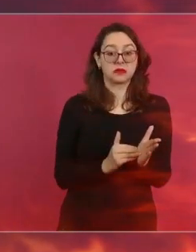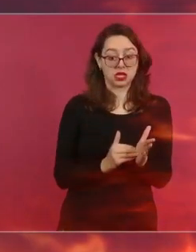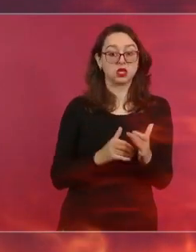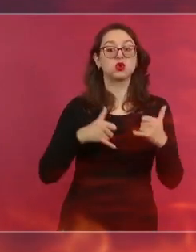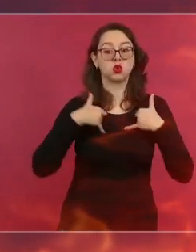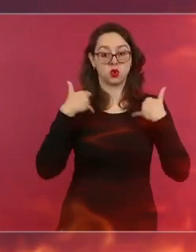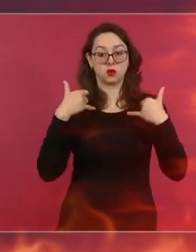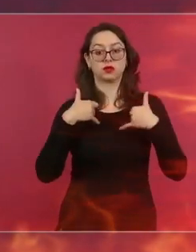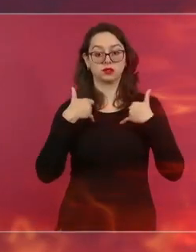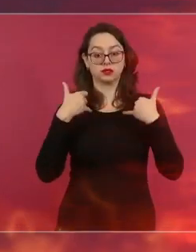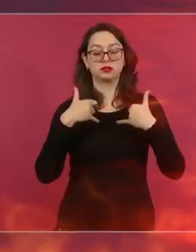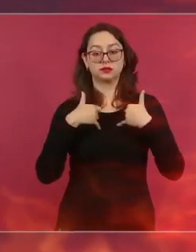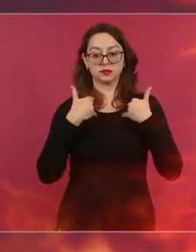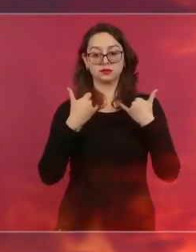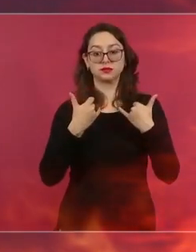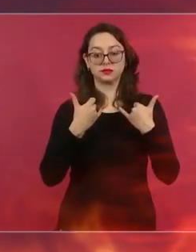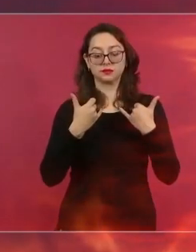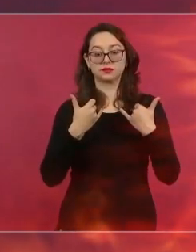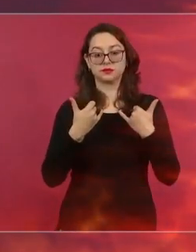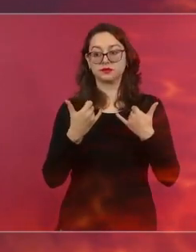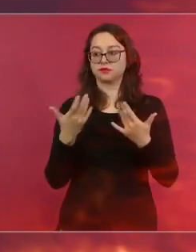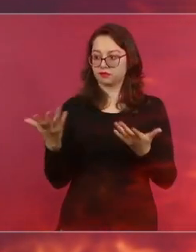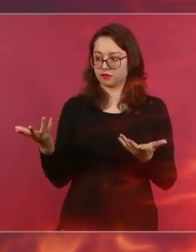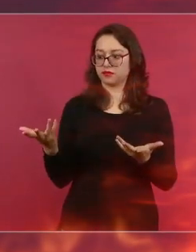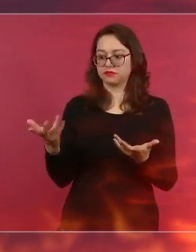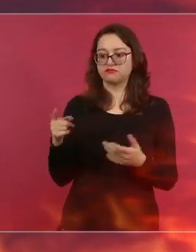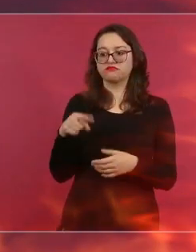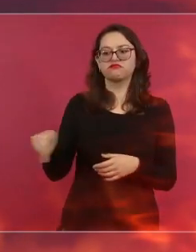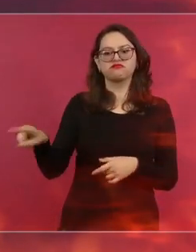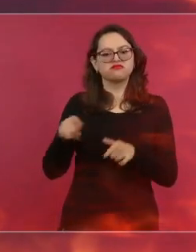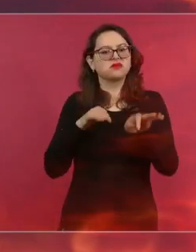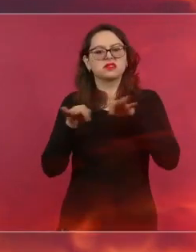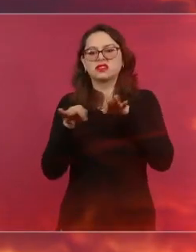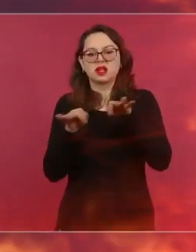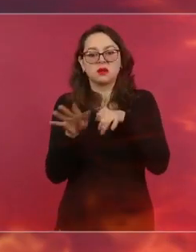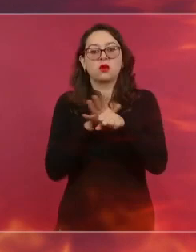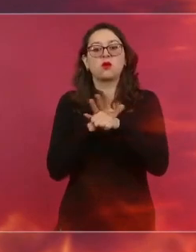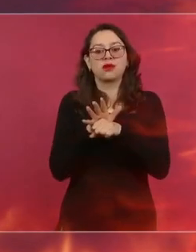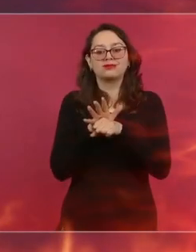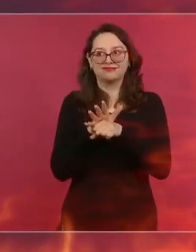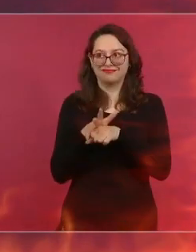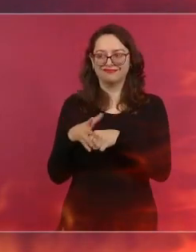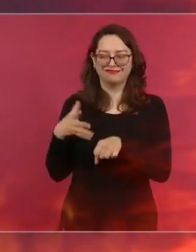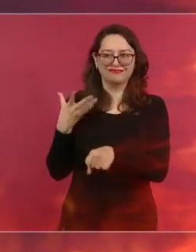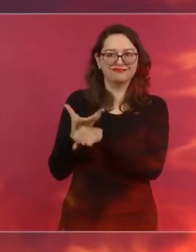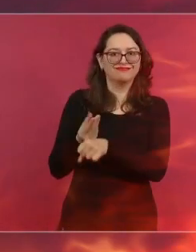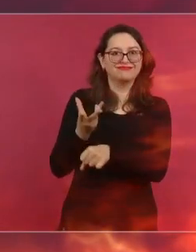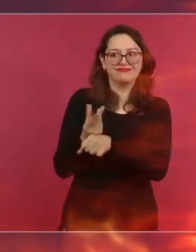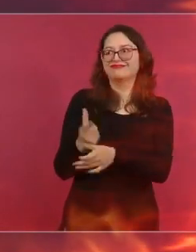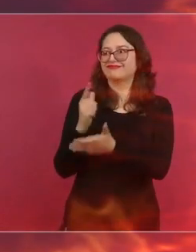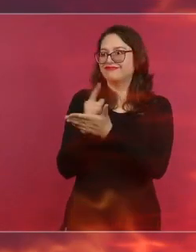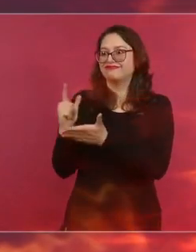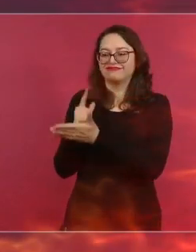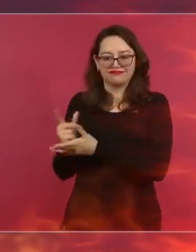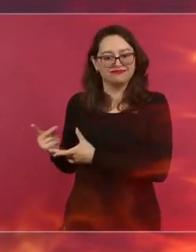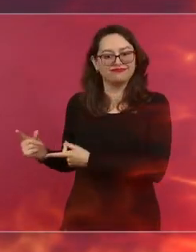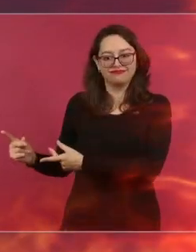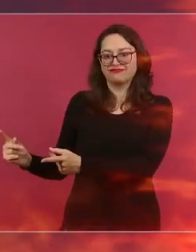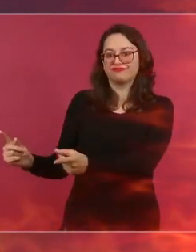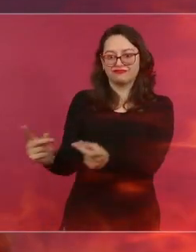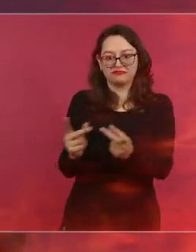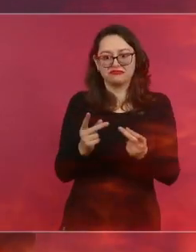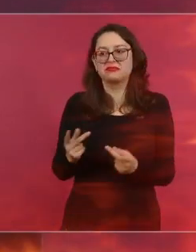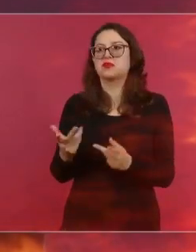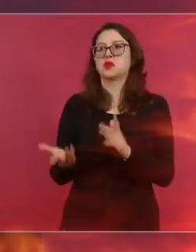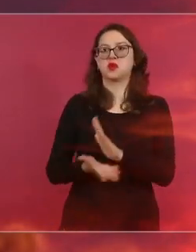durante tres meses. Aquí los que se van a beneficiar chido van a ser los de Walmart, Soriana, Chedragui y Comercial Mexicana, que son quienes les van a